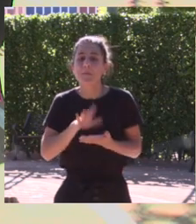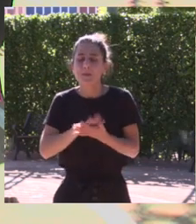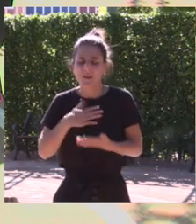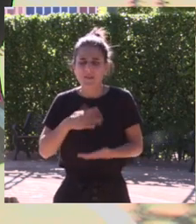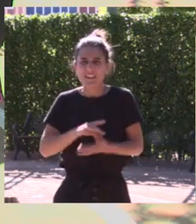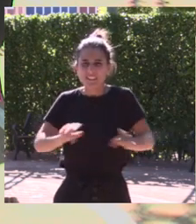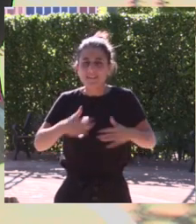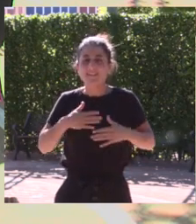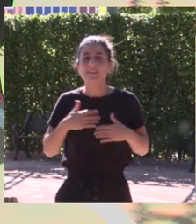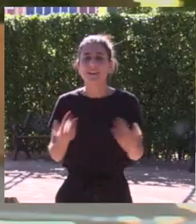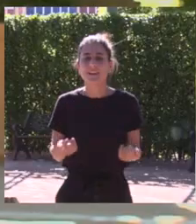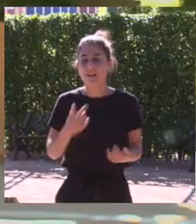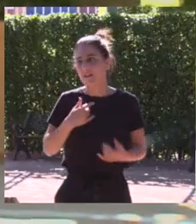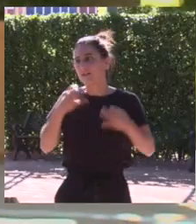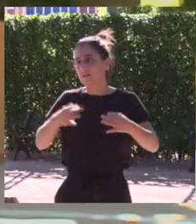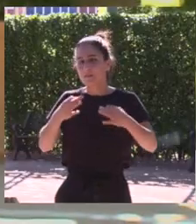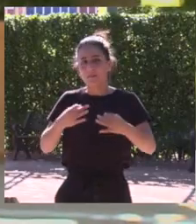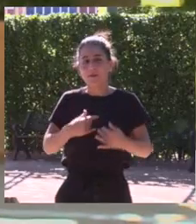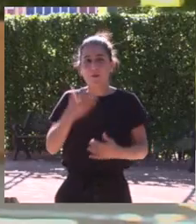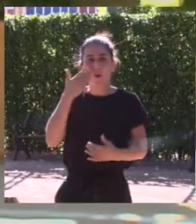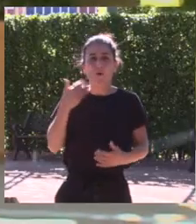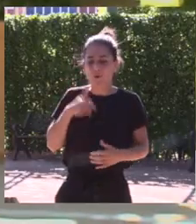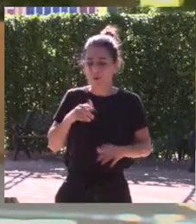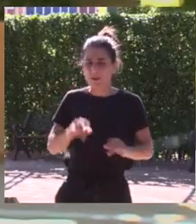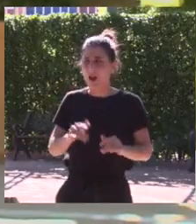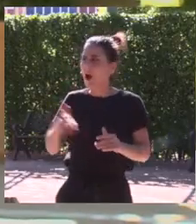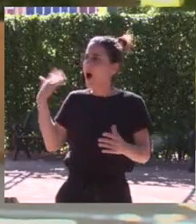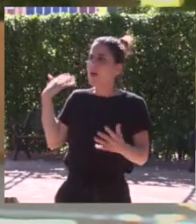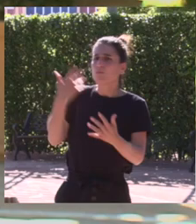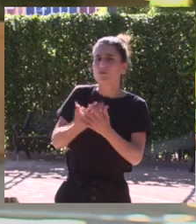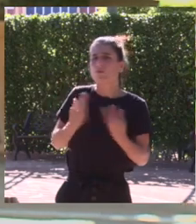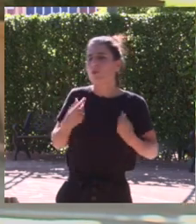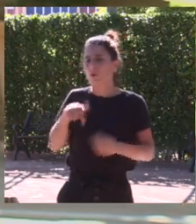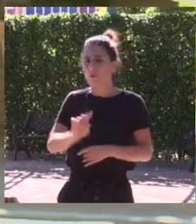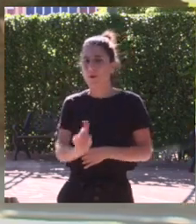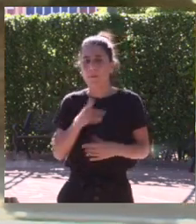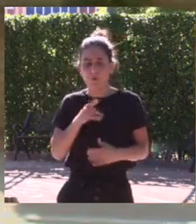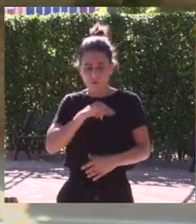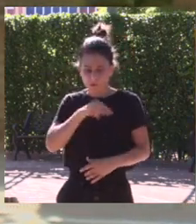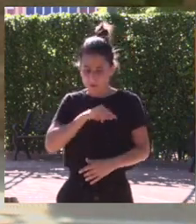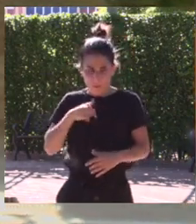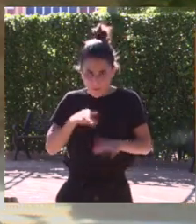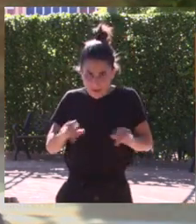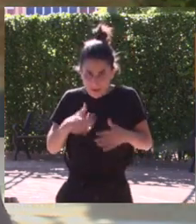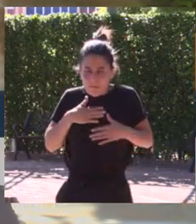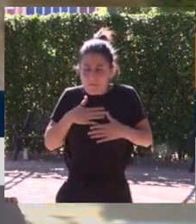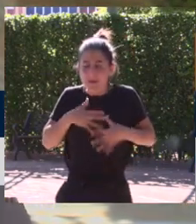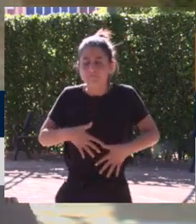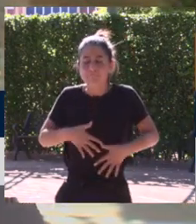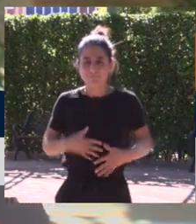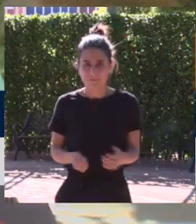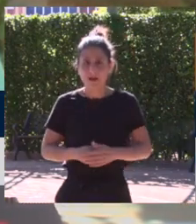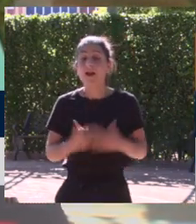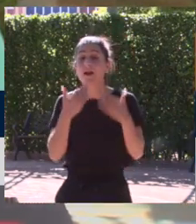en mi Málaga, mi tierra y siempre es un placer estar aquí. Hace muchos años que no vivo en Málaga pero lo sigo considerando mi tierra.